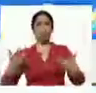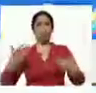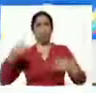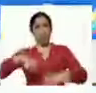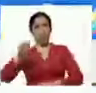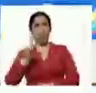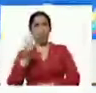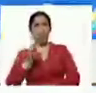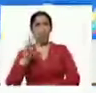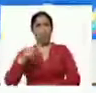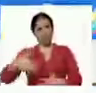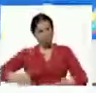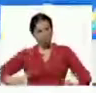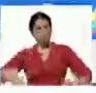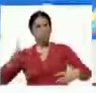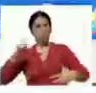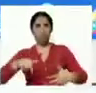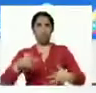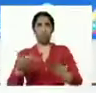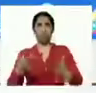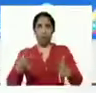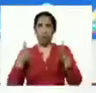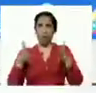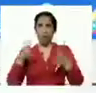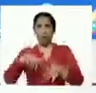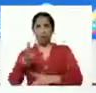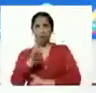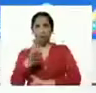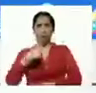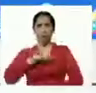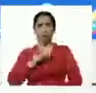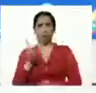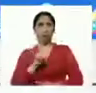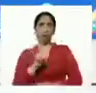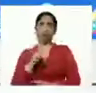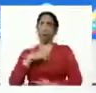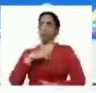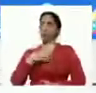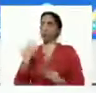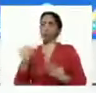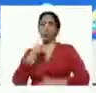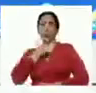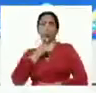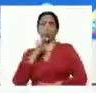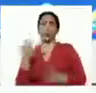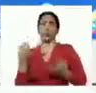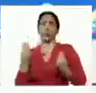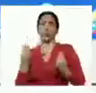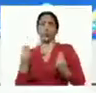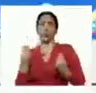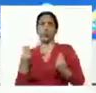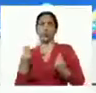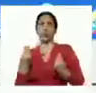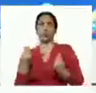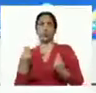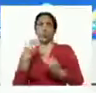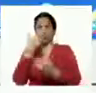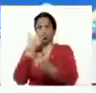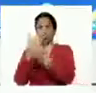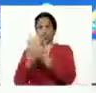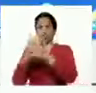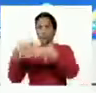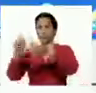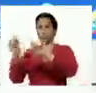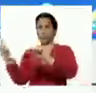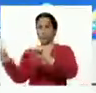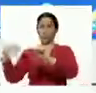de riqueza nosotros si no no hubiéramos podido resistir teniendo enfrente al imperio más